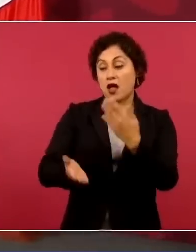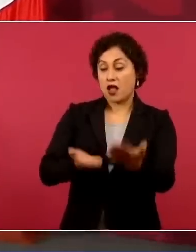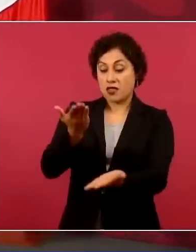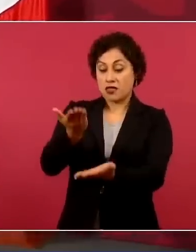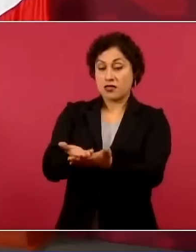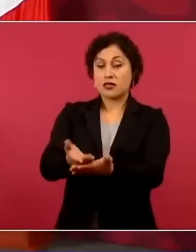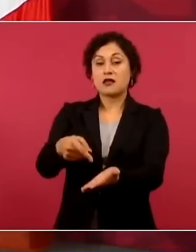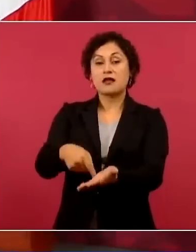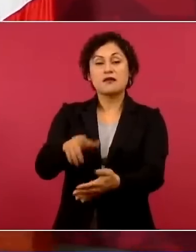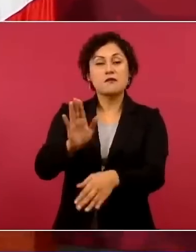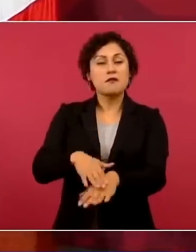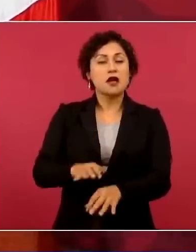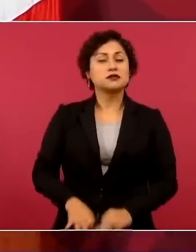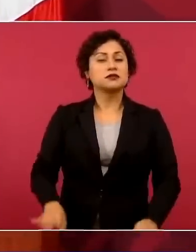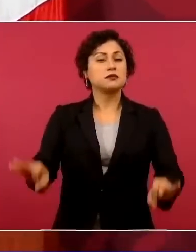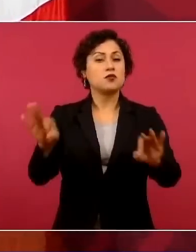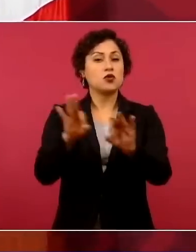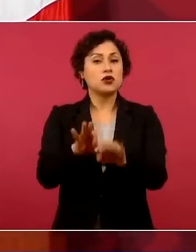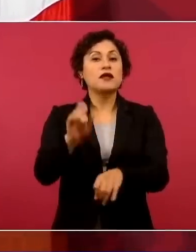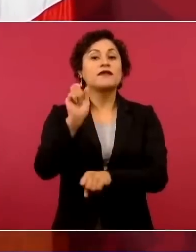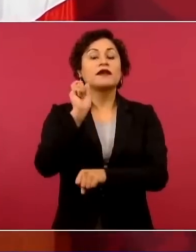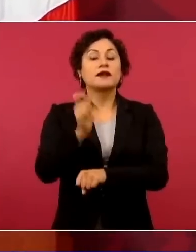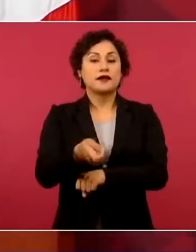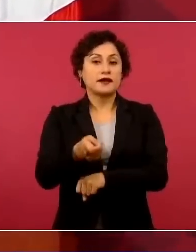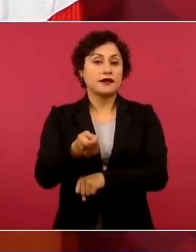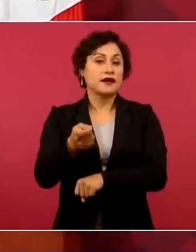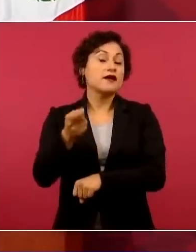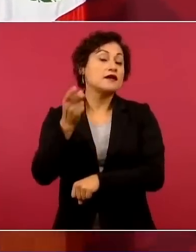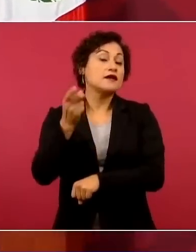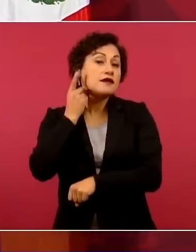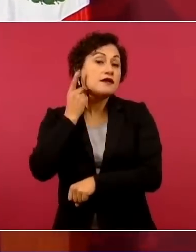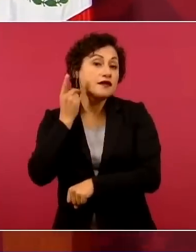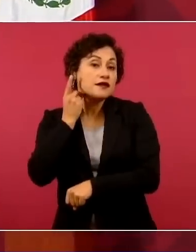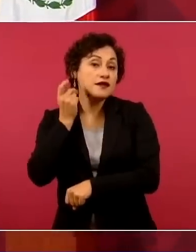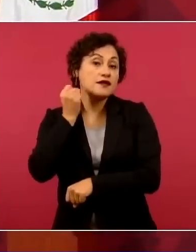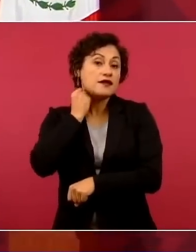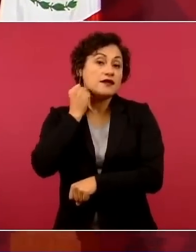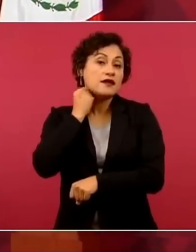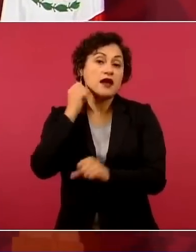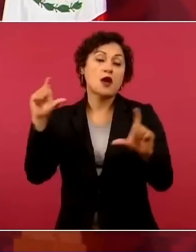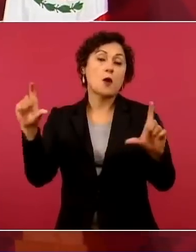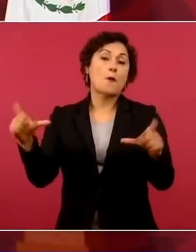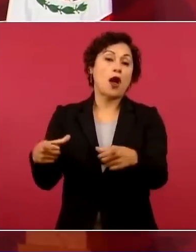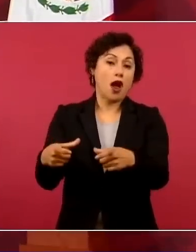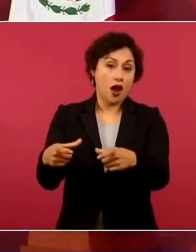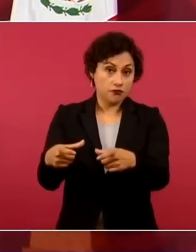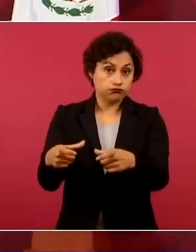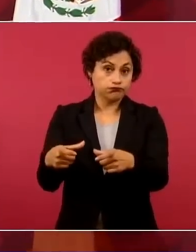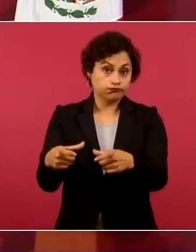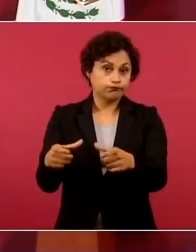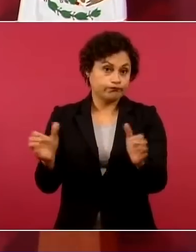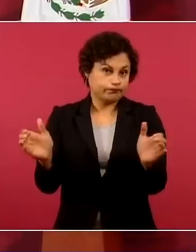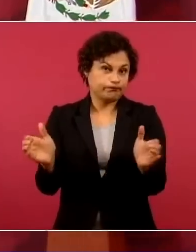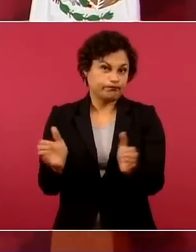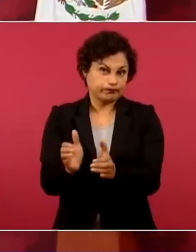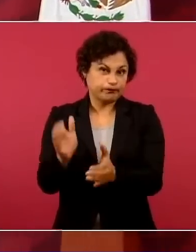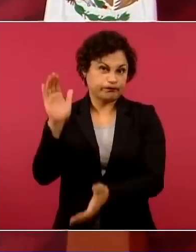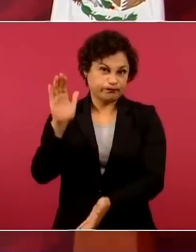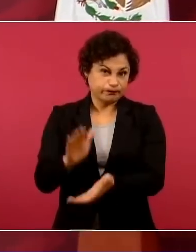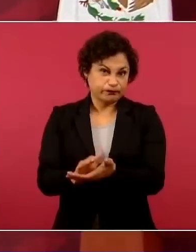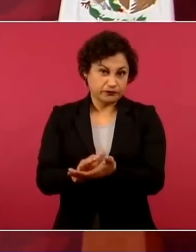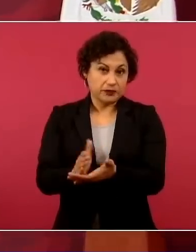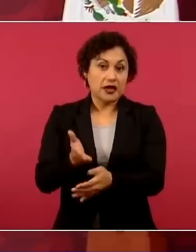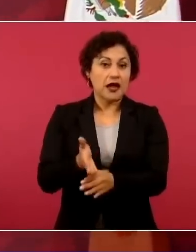el número de legisladores de 500 a